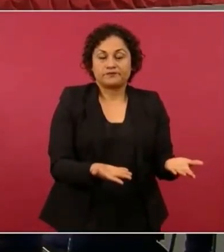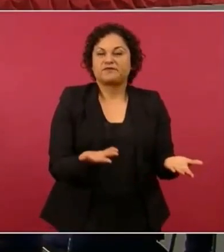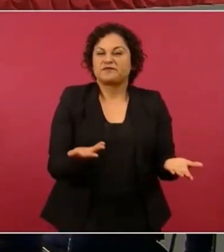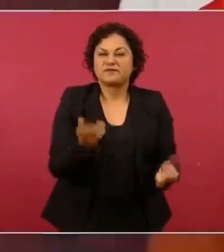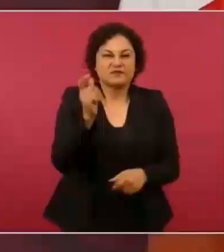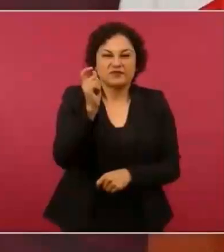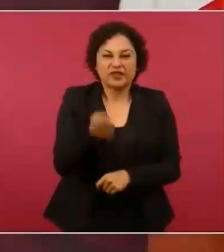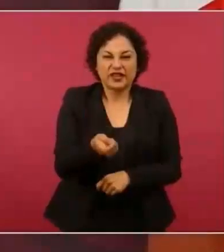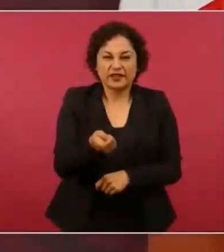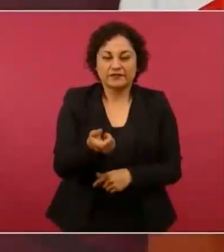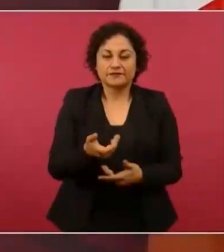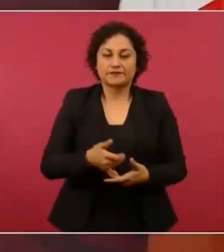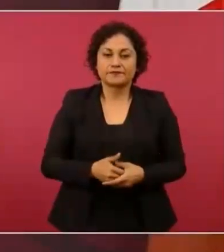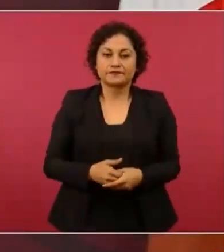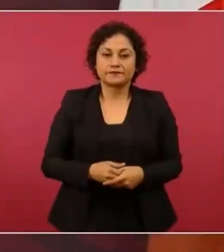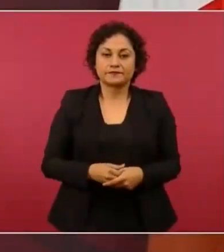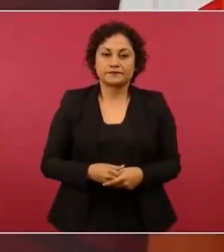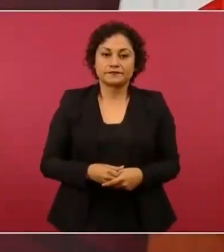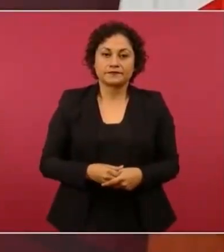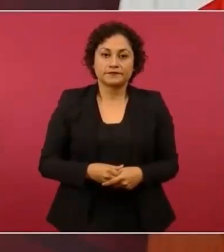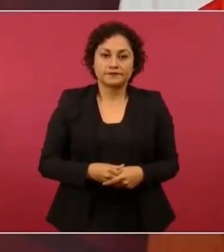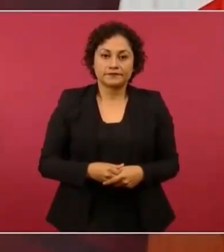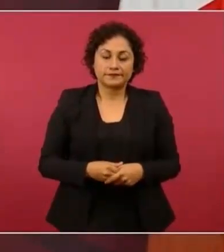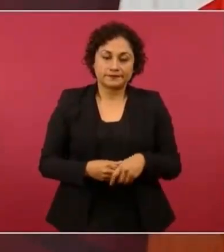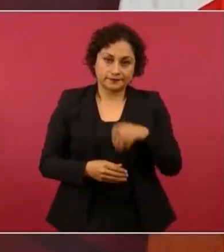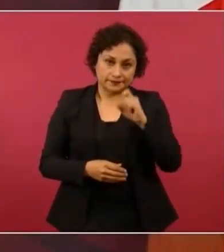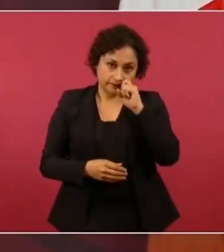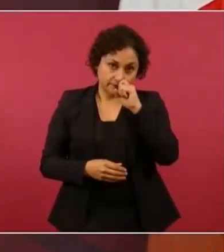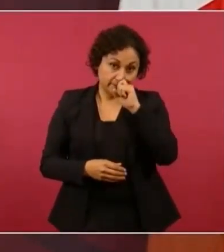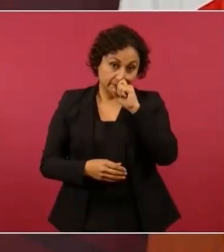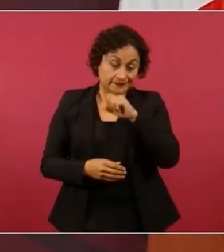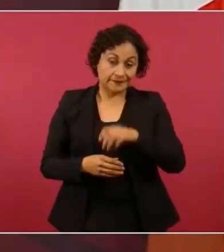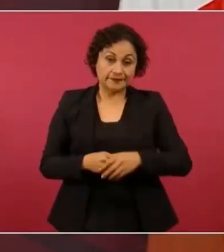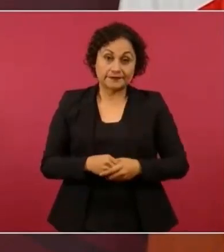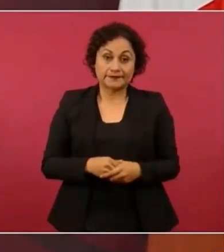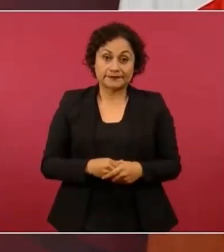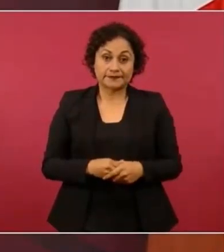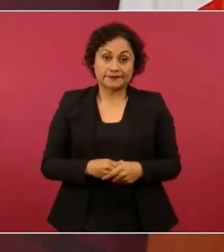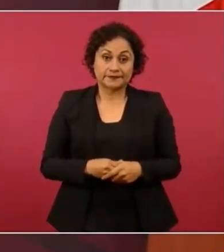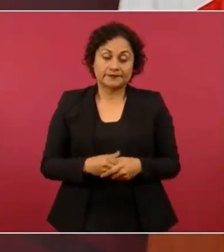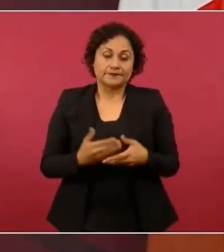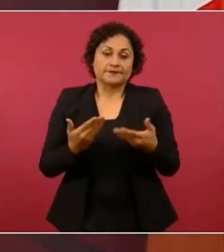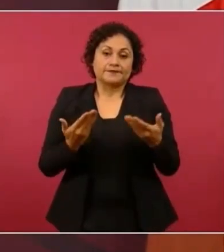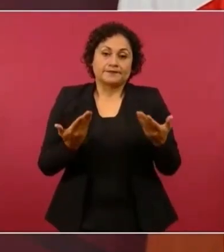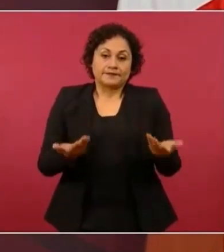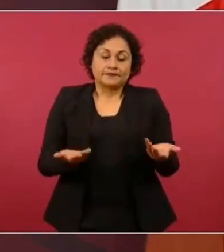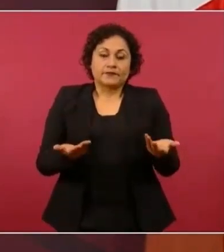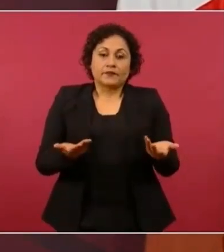Significa que la acción del gobierno